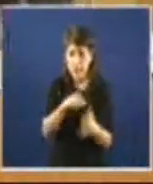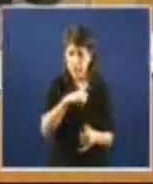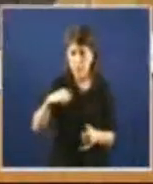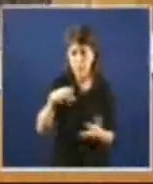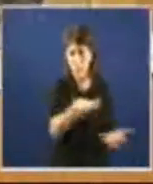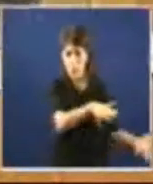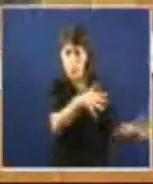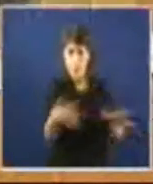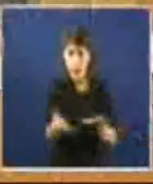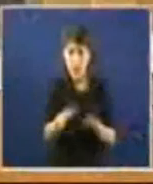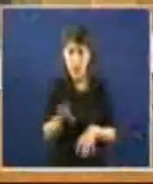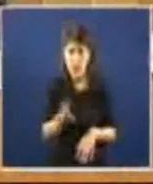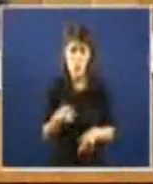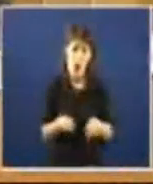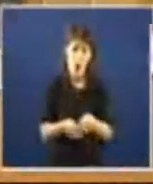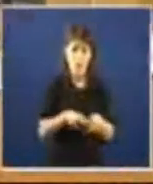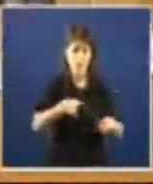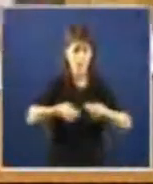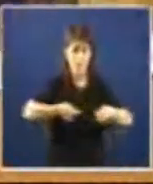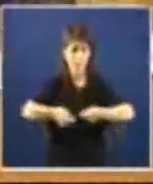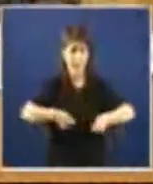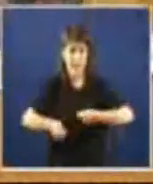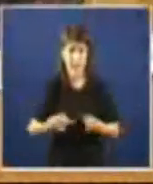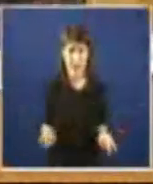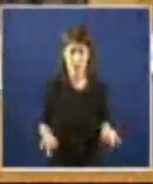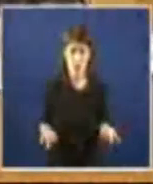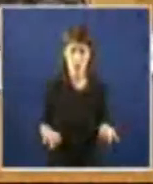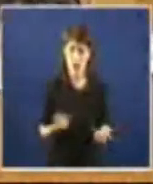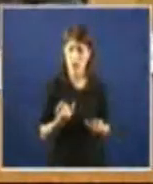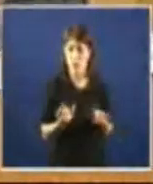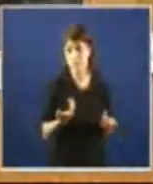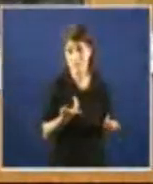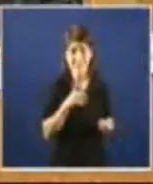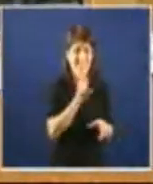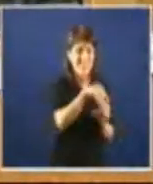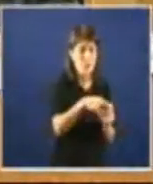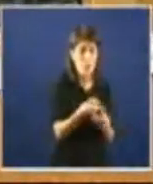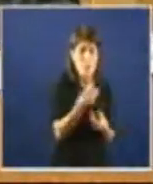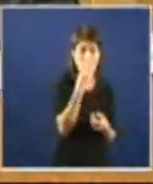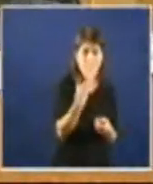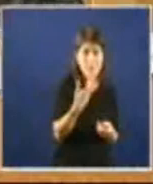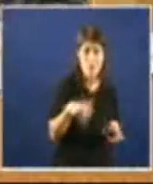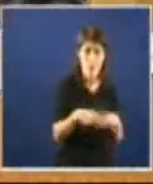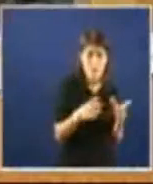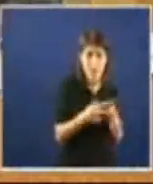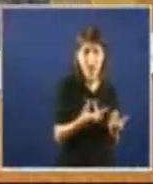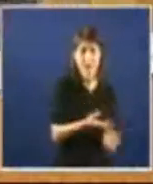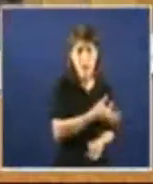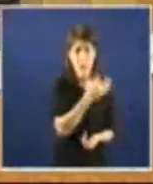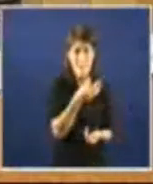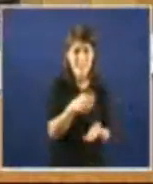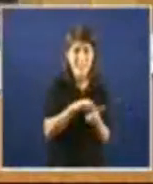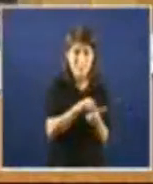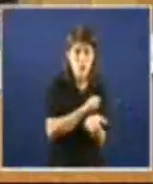e de mercantilización deses servicios que teñen naturaleza de ben sociais inexcusablemente gratuitos para o comunso o cidadán